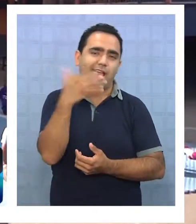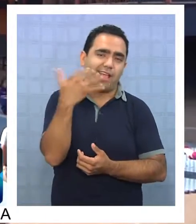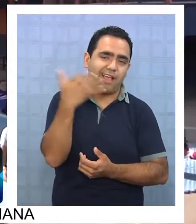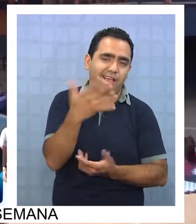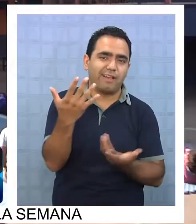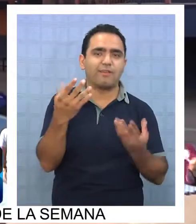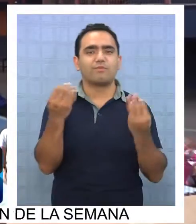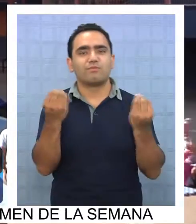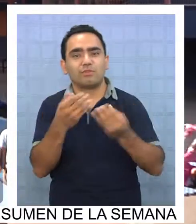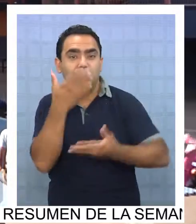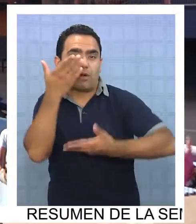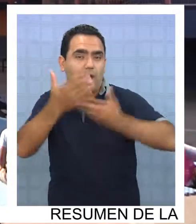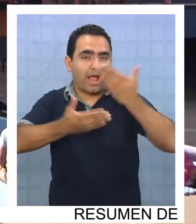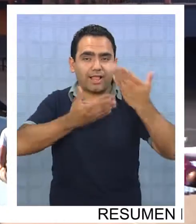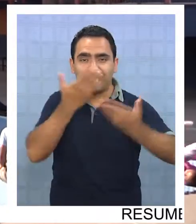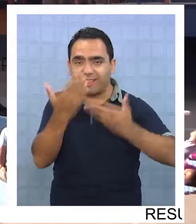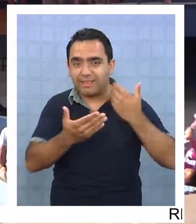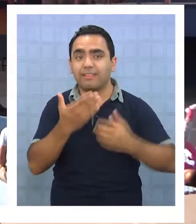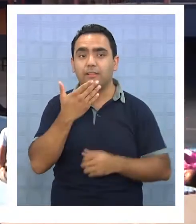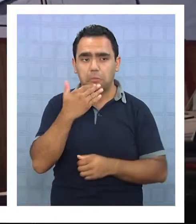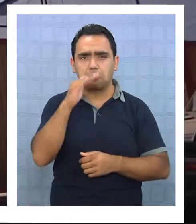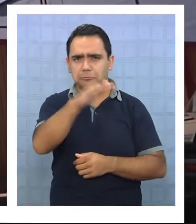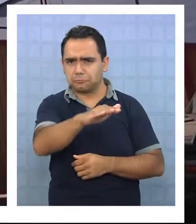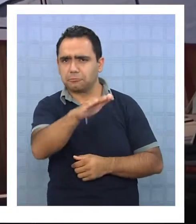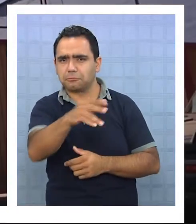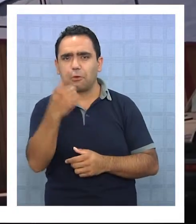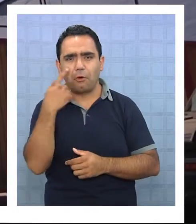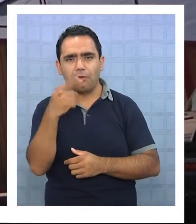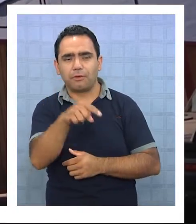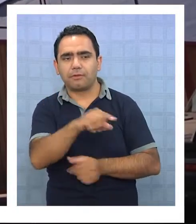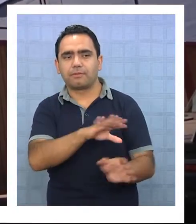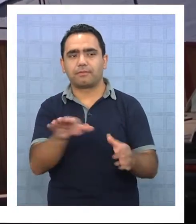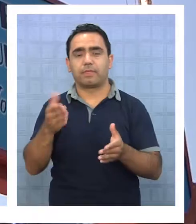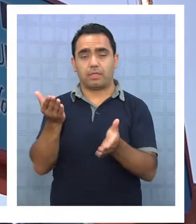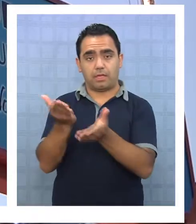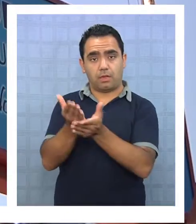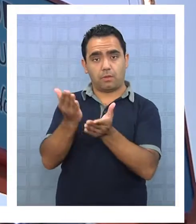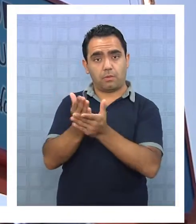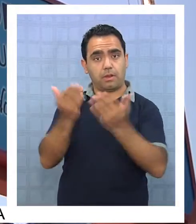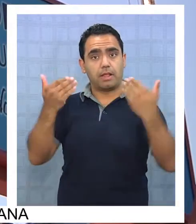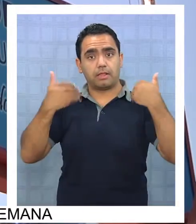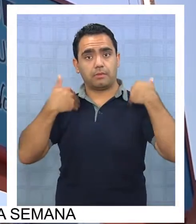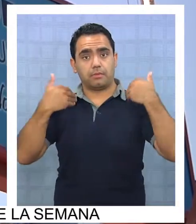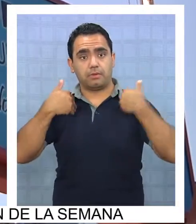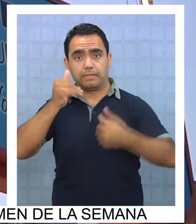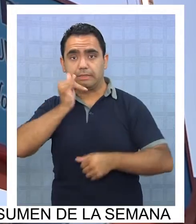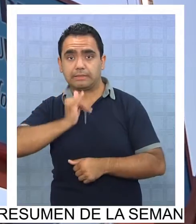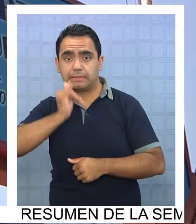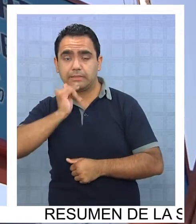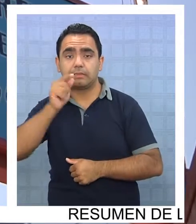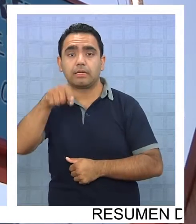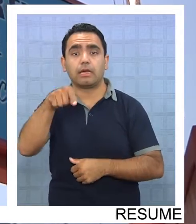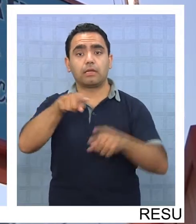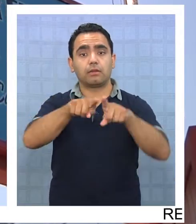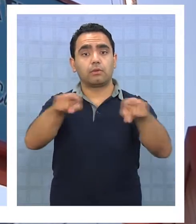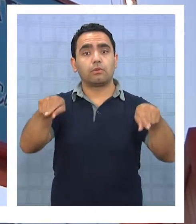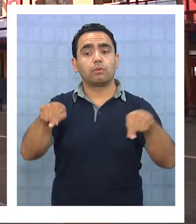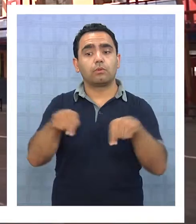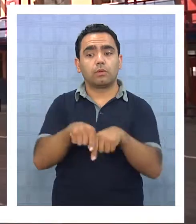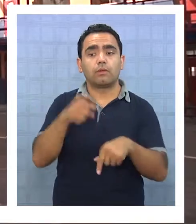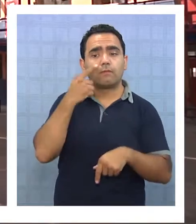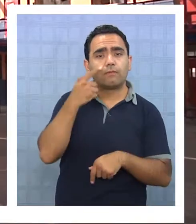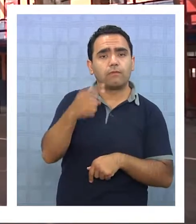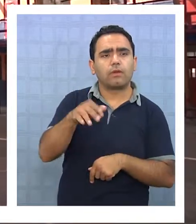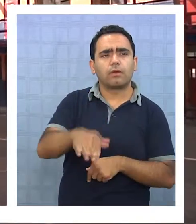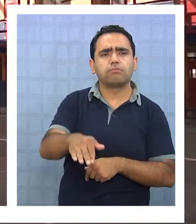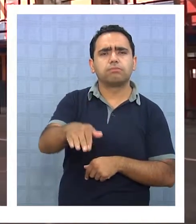le gustaba mucho el canto, de chiquitito. El colegio deportivo de Iquique fue el establecimiento que lo vio crecer,